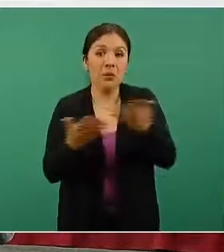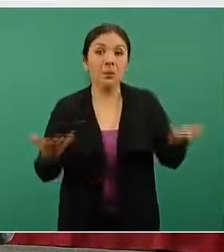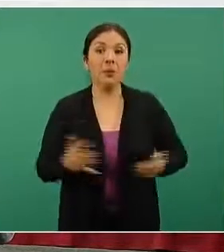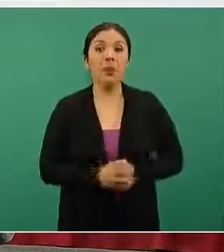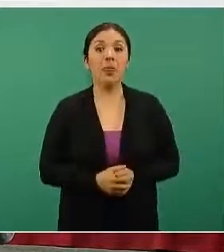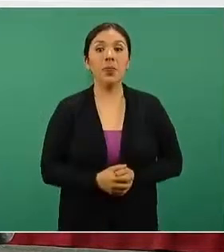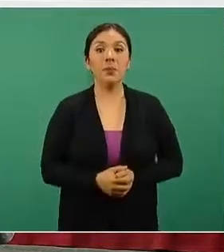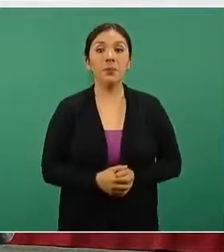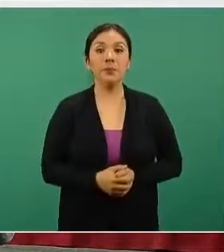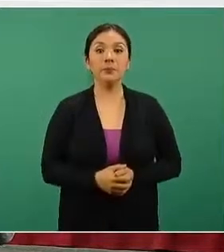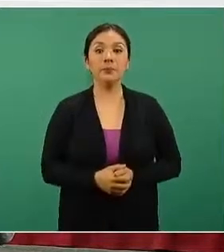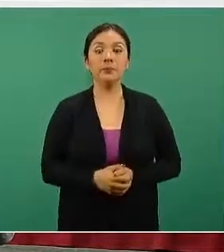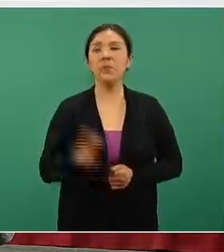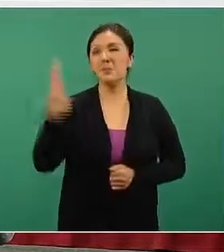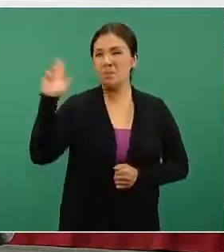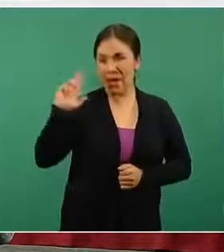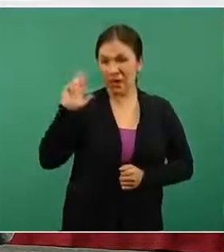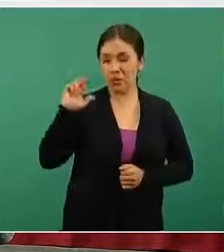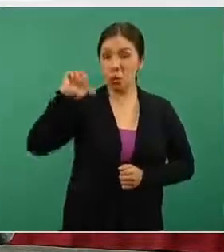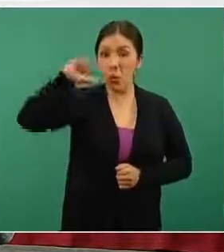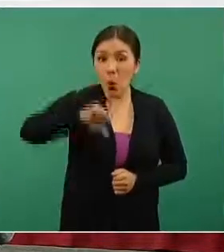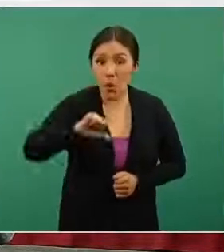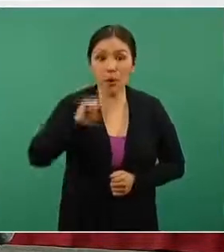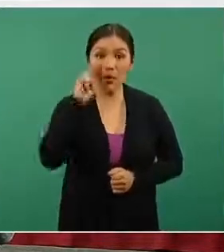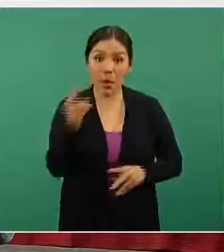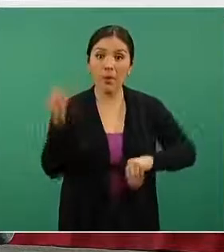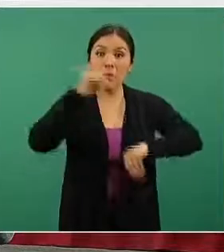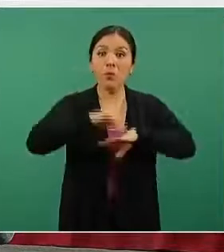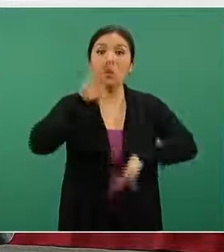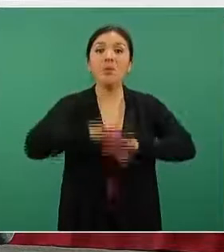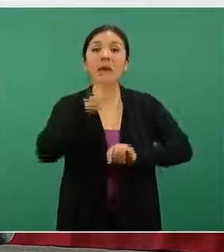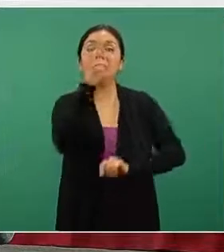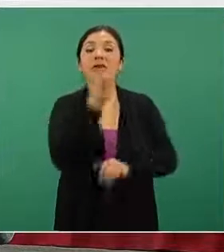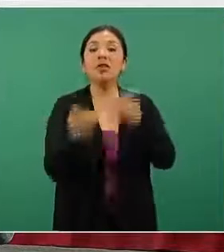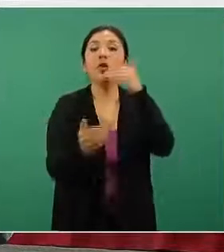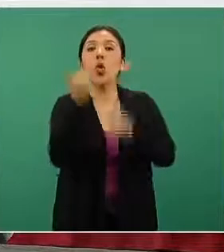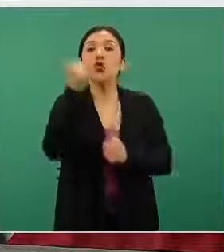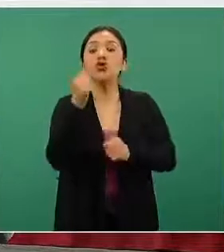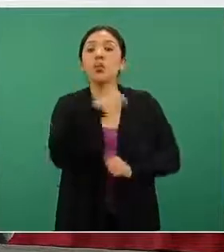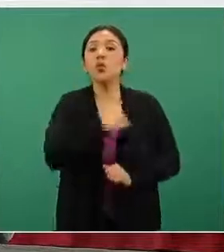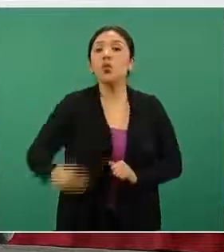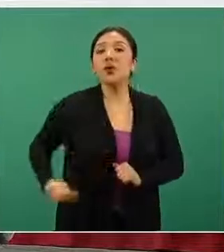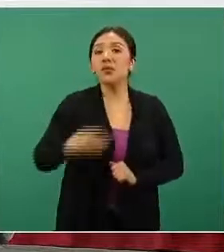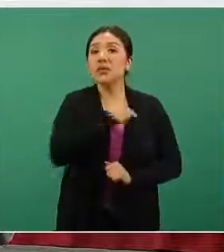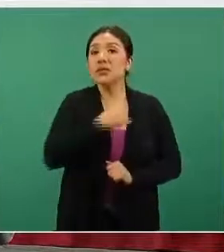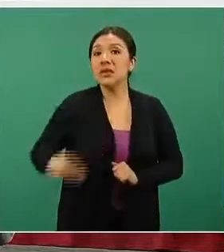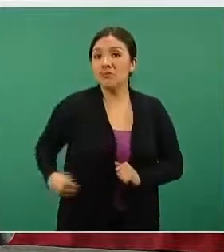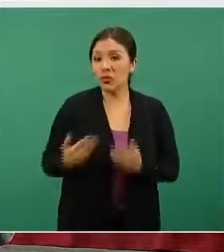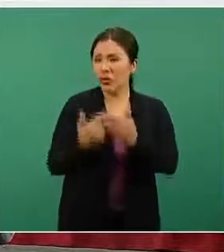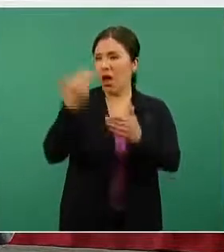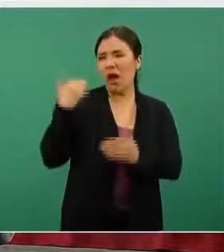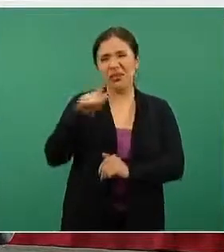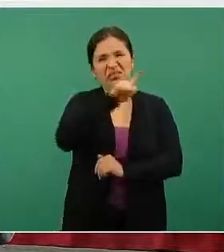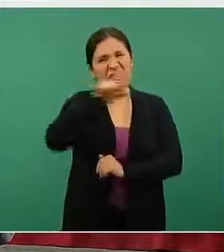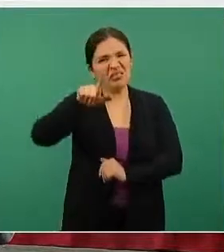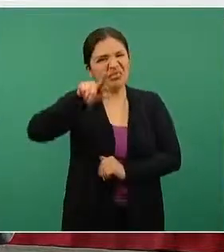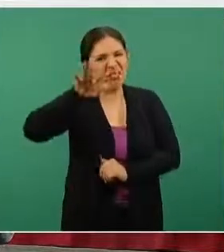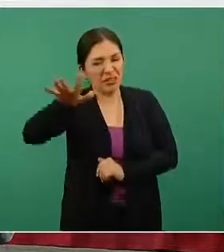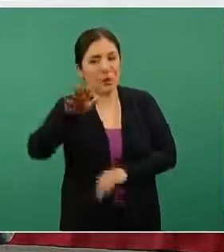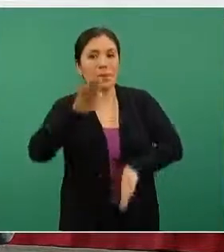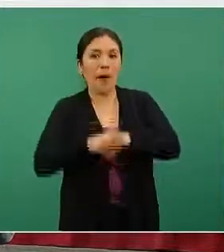De la presentación que hicimos el martes a hoy, se sumaron 311 a los 775,